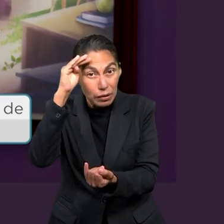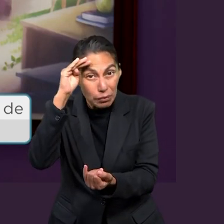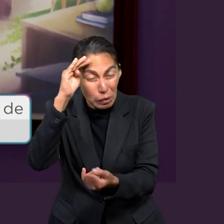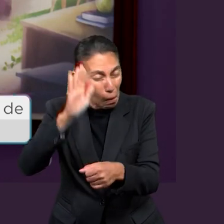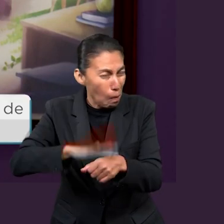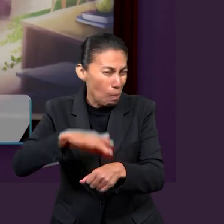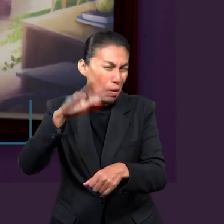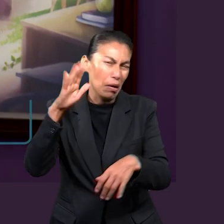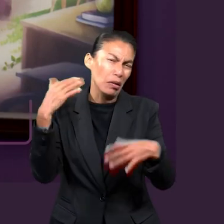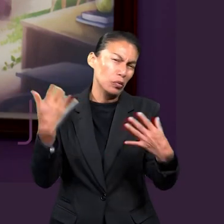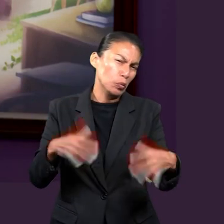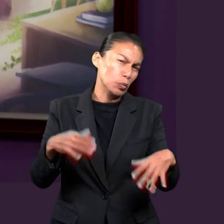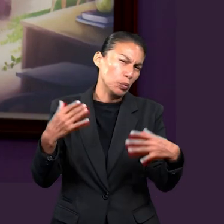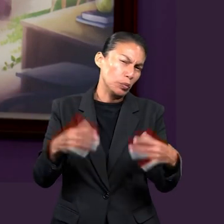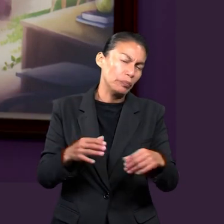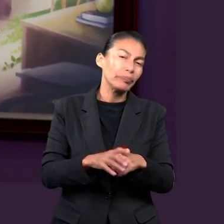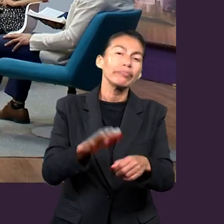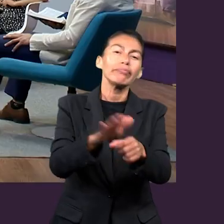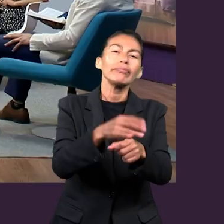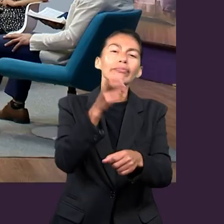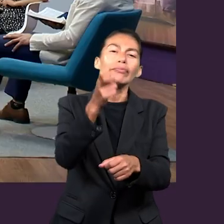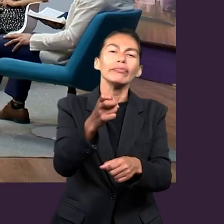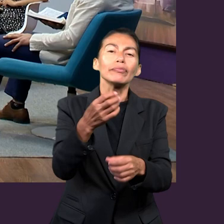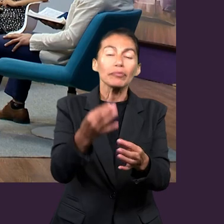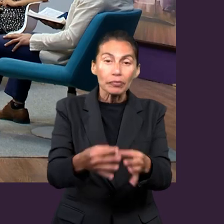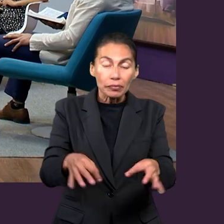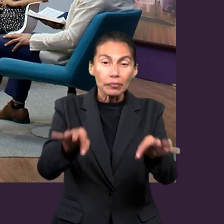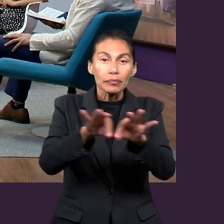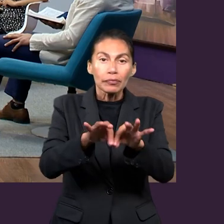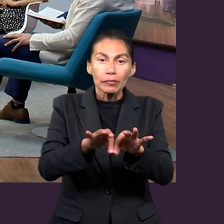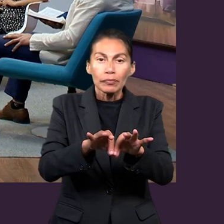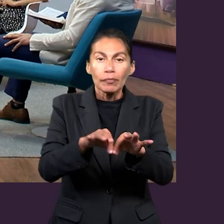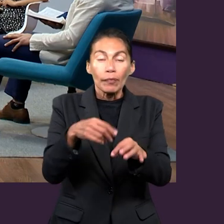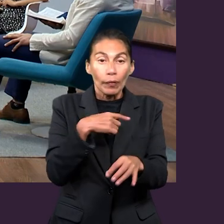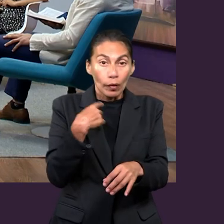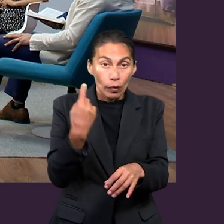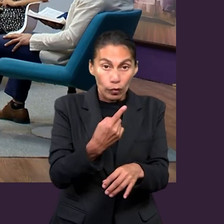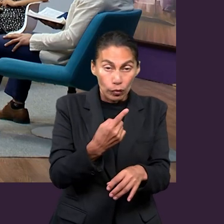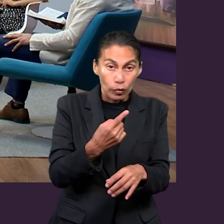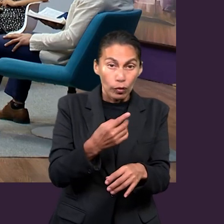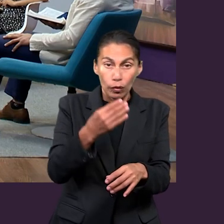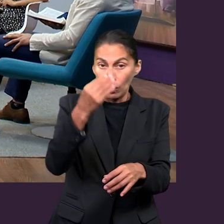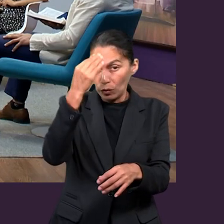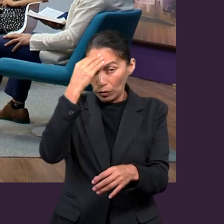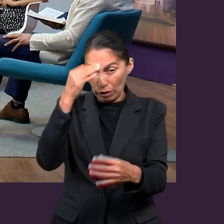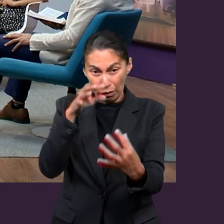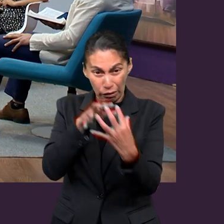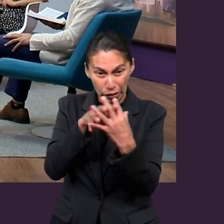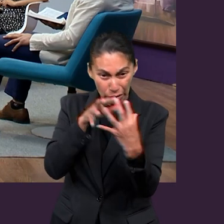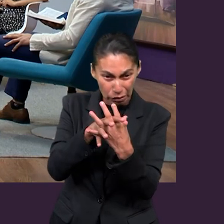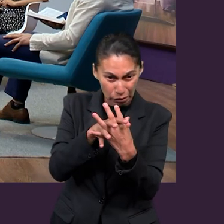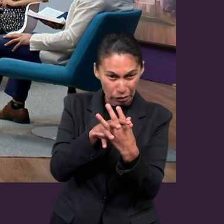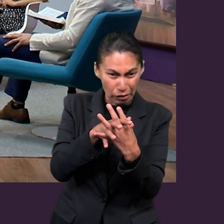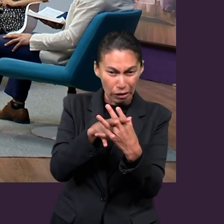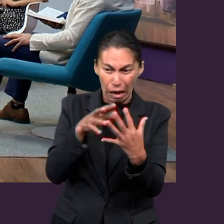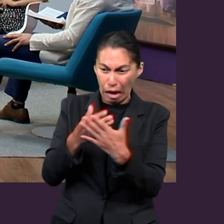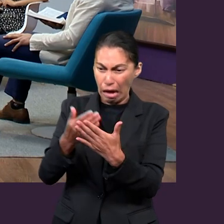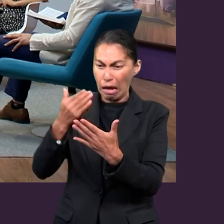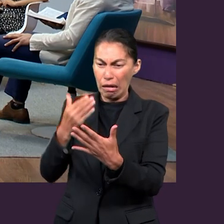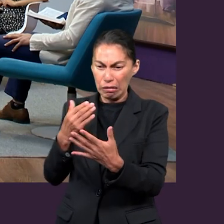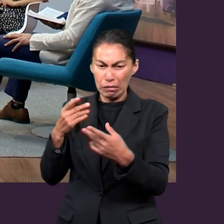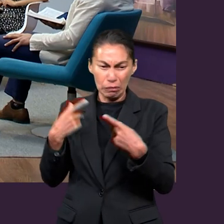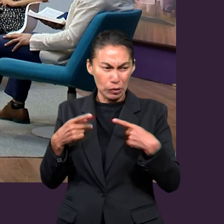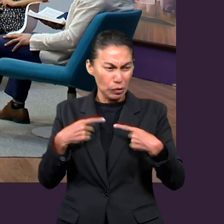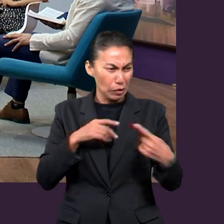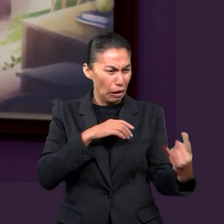pensamientos. ¿Verdad? Es importante que nosotros conozcamos, por eso en las guerras se estudia